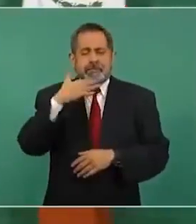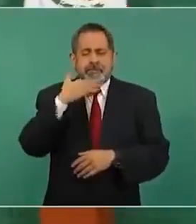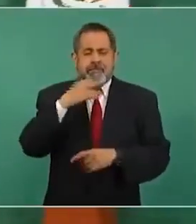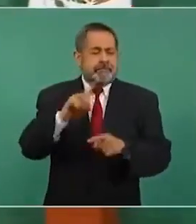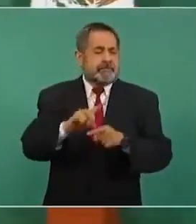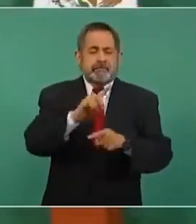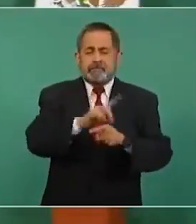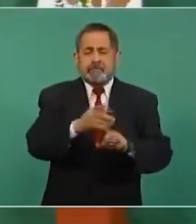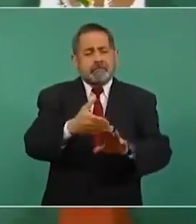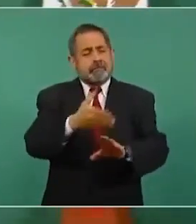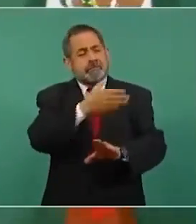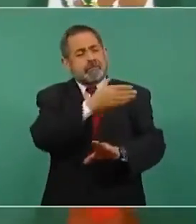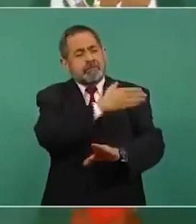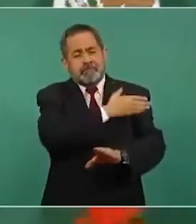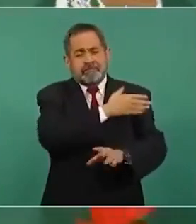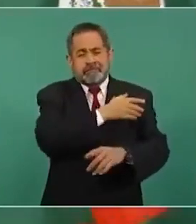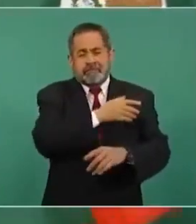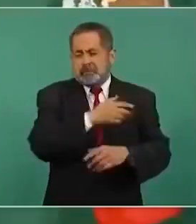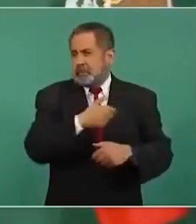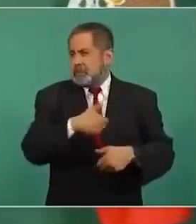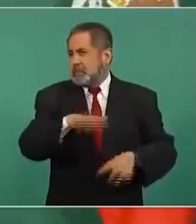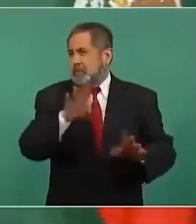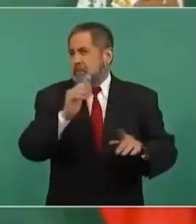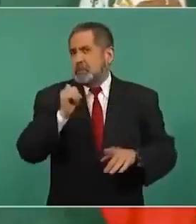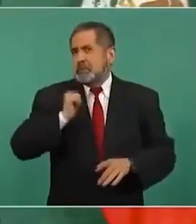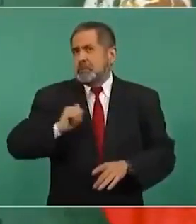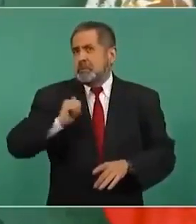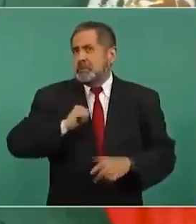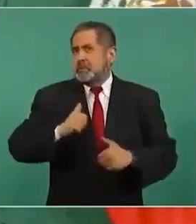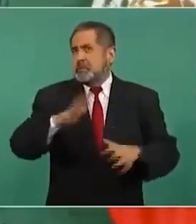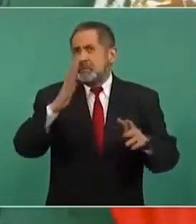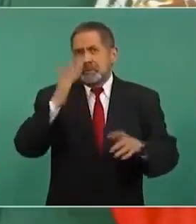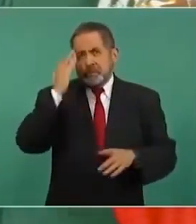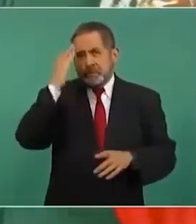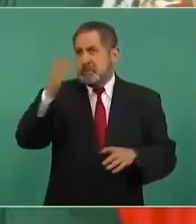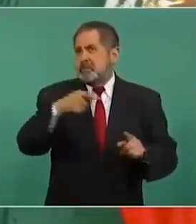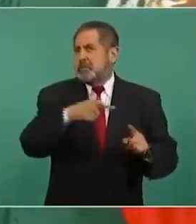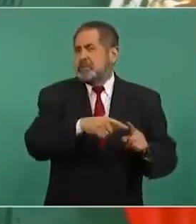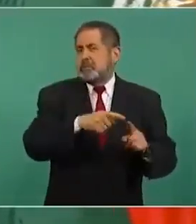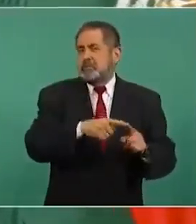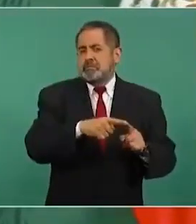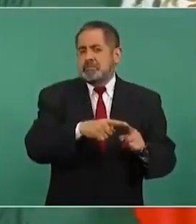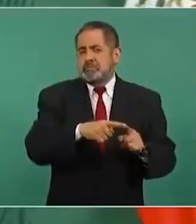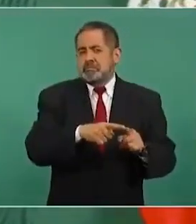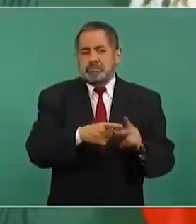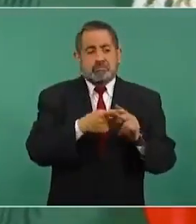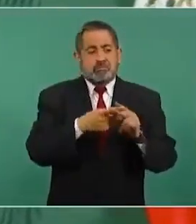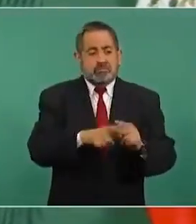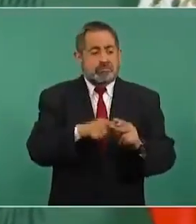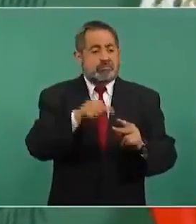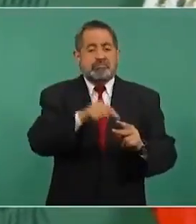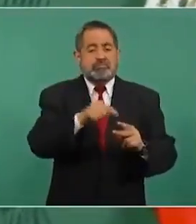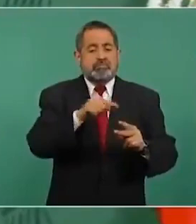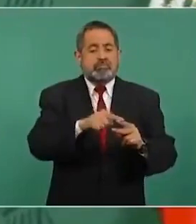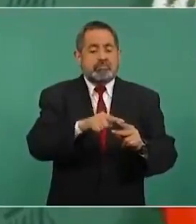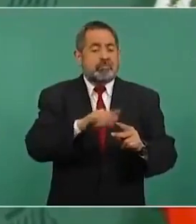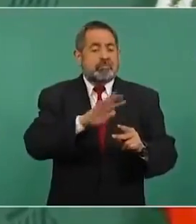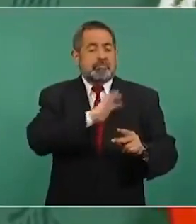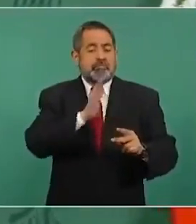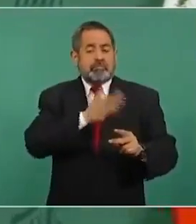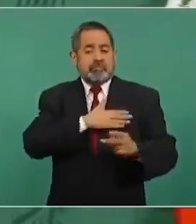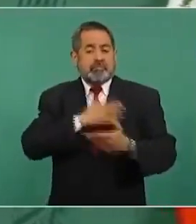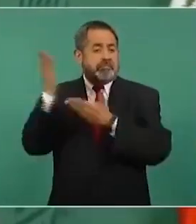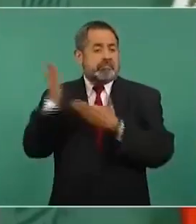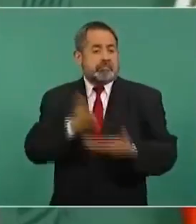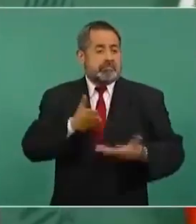viene de cuando menos desde el inicio de la